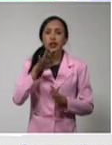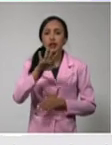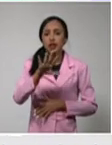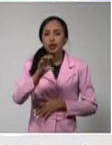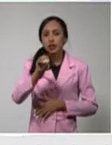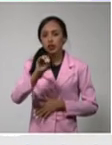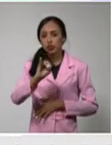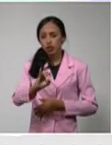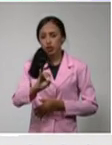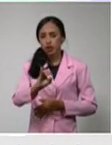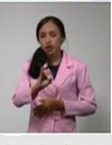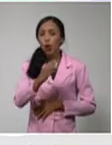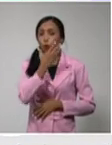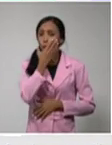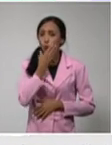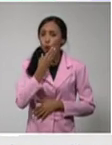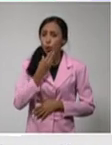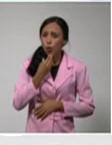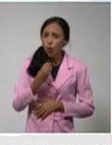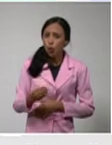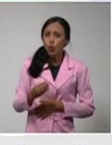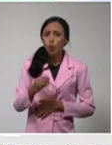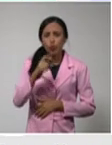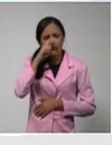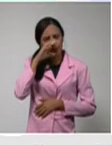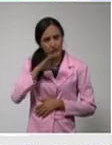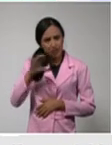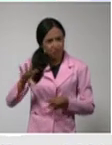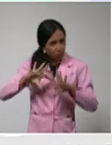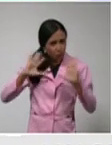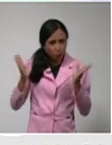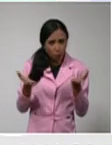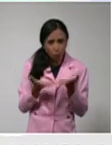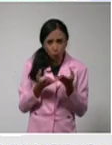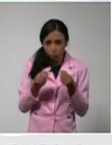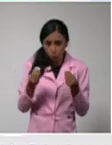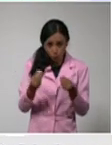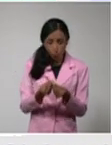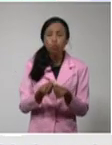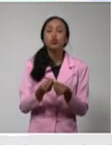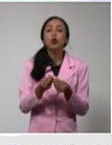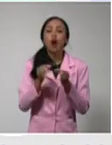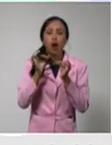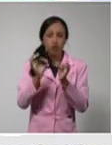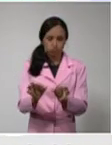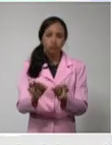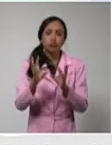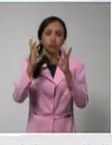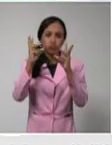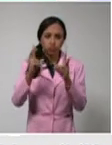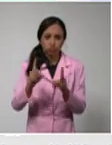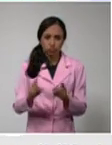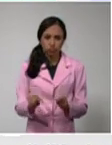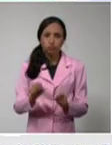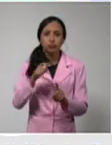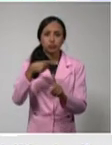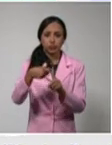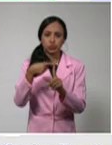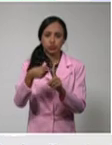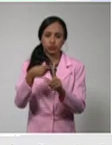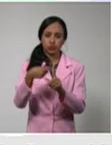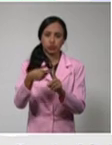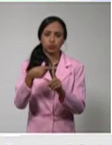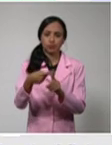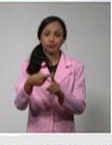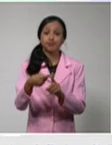jóvenes, adolescentes, niños, lactantes, que han sido confirmados con